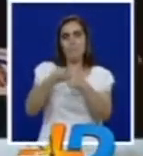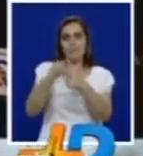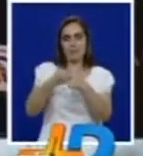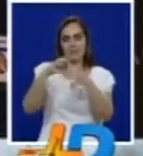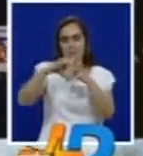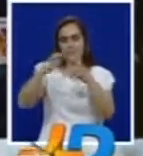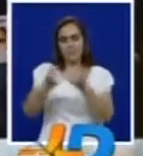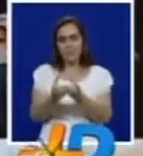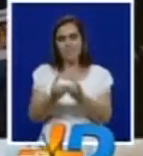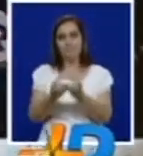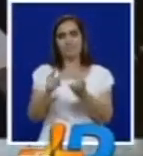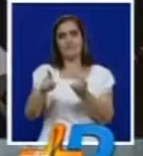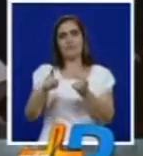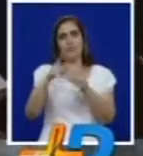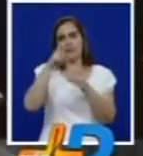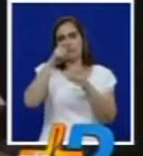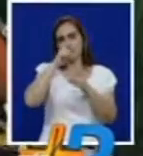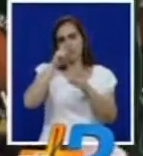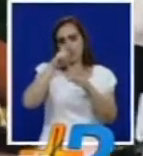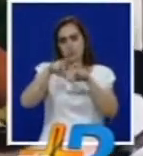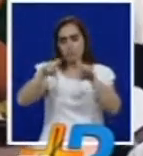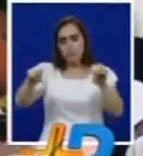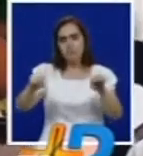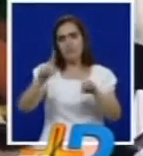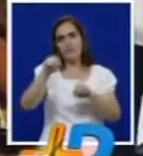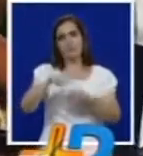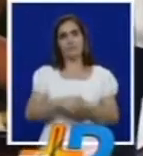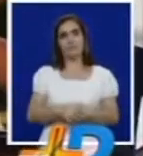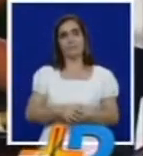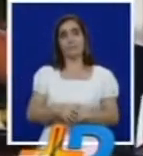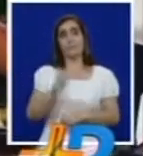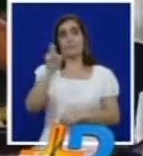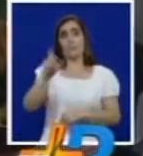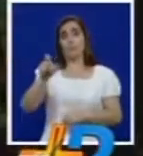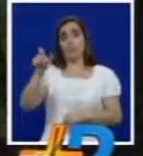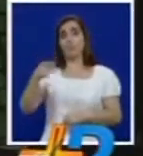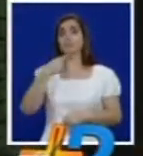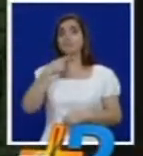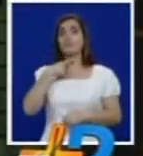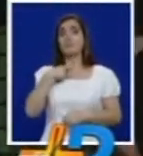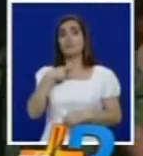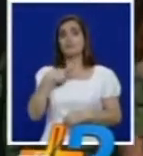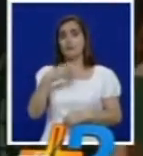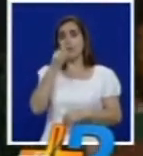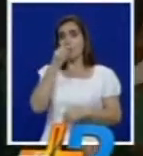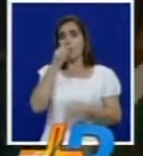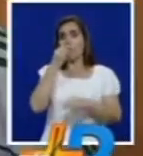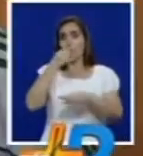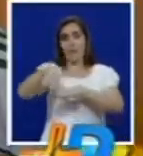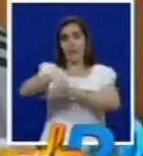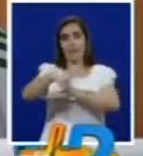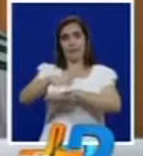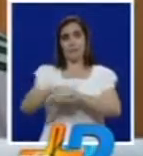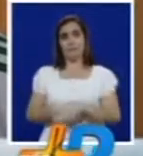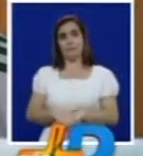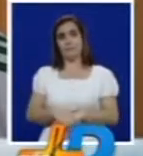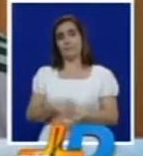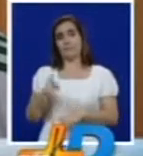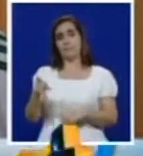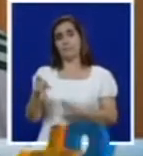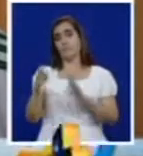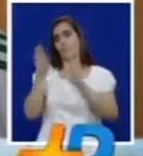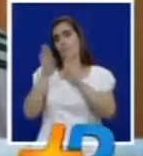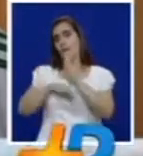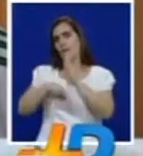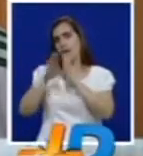pero en sí el chorizo Santa Rosano los hinchas tienen una razón especial para merendar por fuera del templo futbolero los precios aquí es